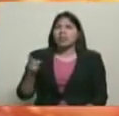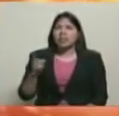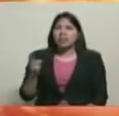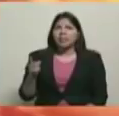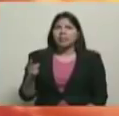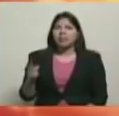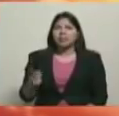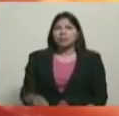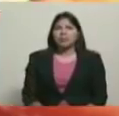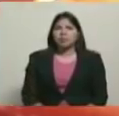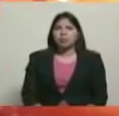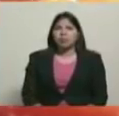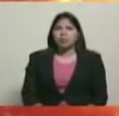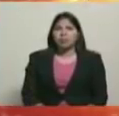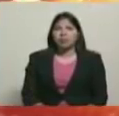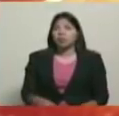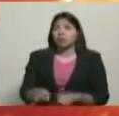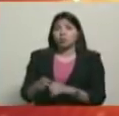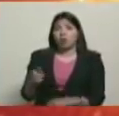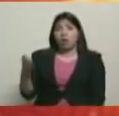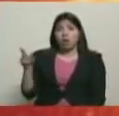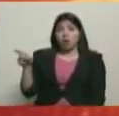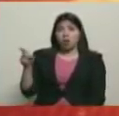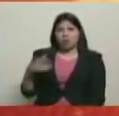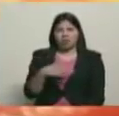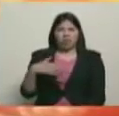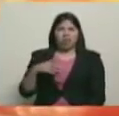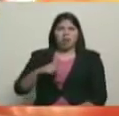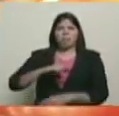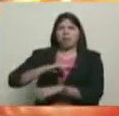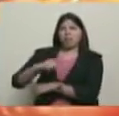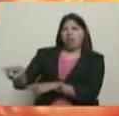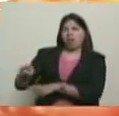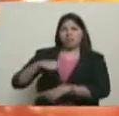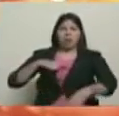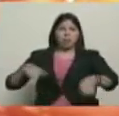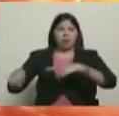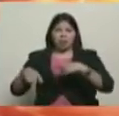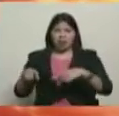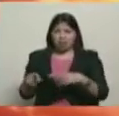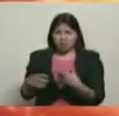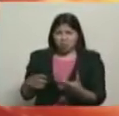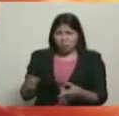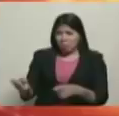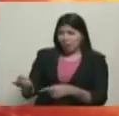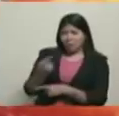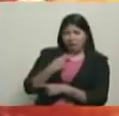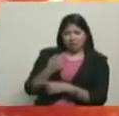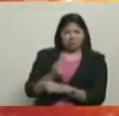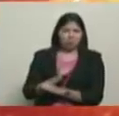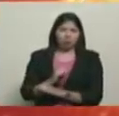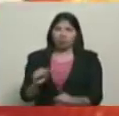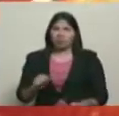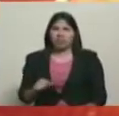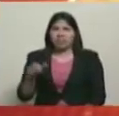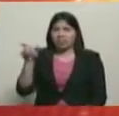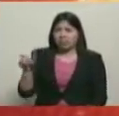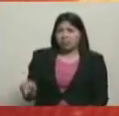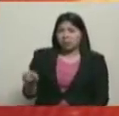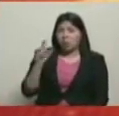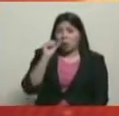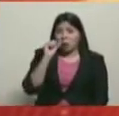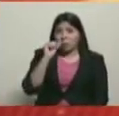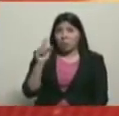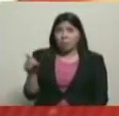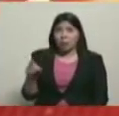gobierno, como se presentó allá, queriendo mandar, y no mandan a nadie. Y este señor ya...